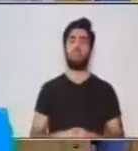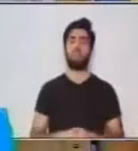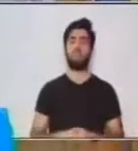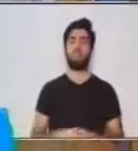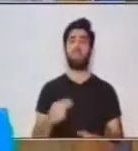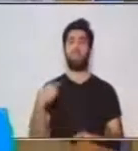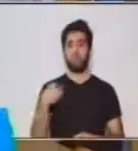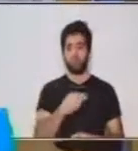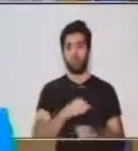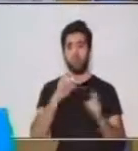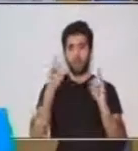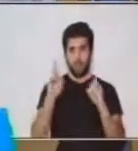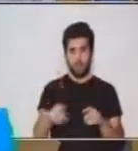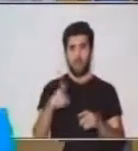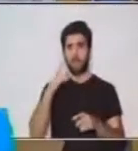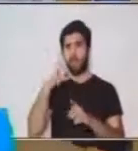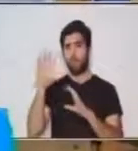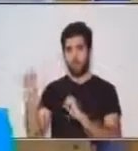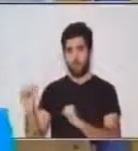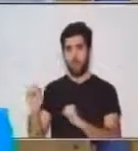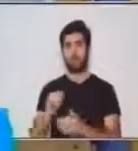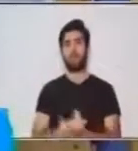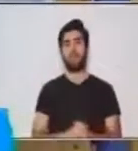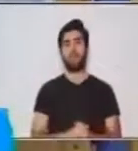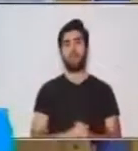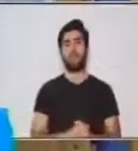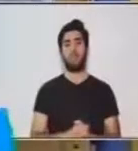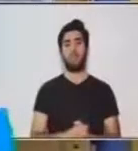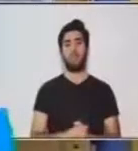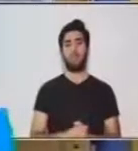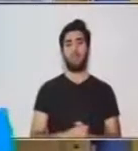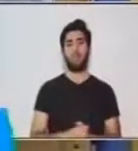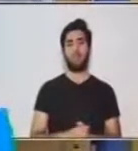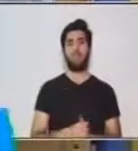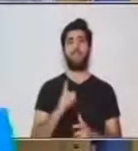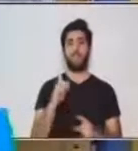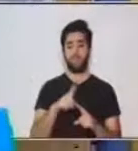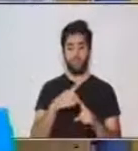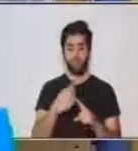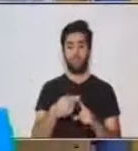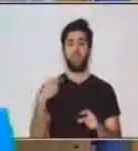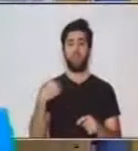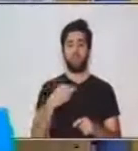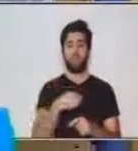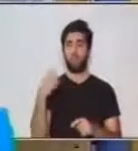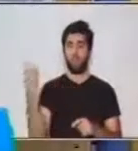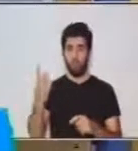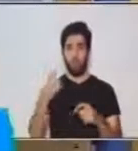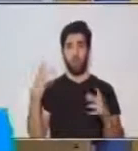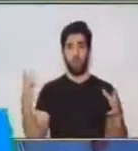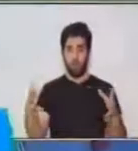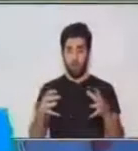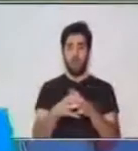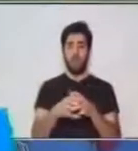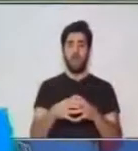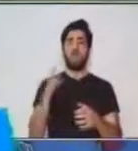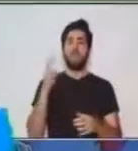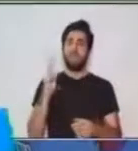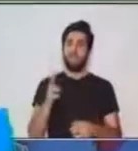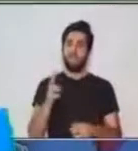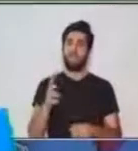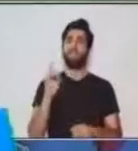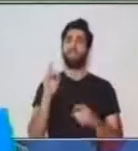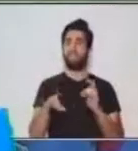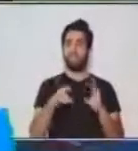algo que debemos de tomar en cuenta. Que cada vez que estamos reunidos, siempre vamos a